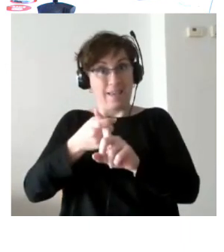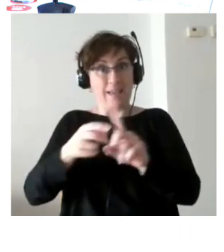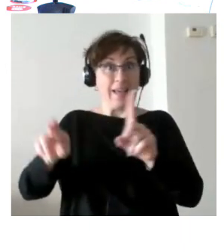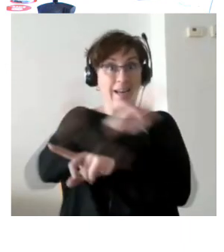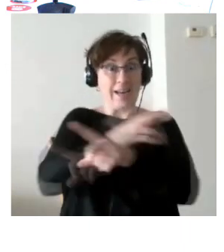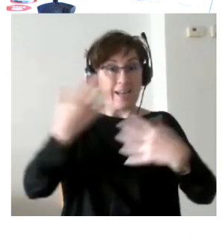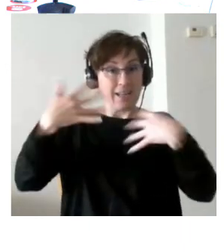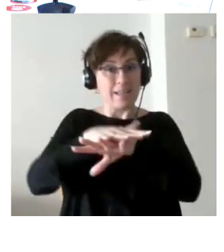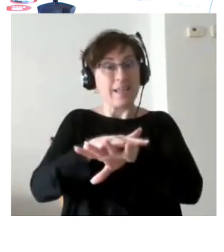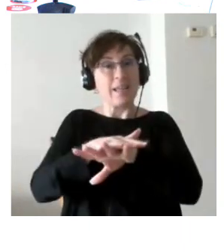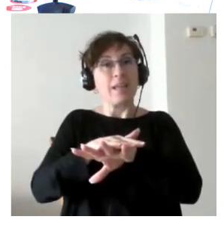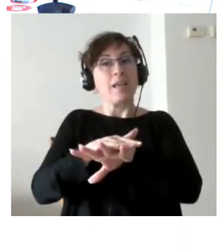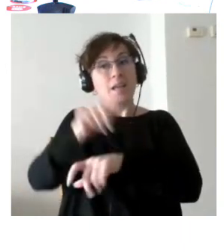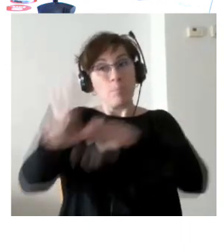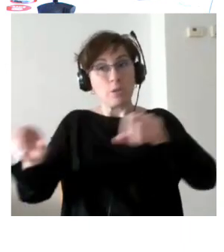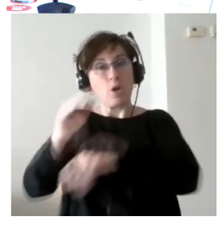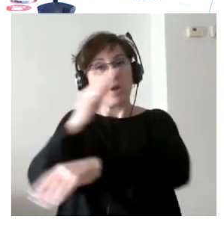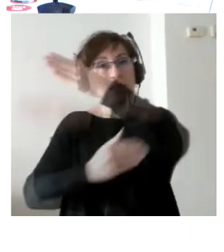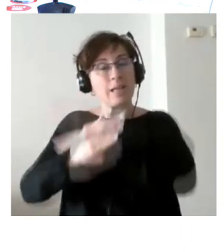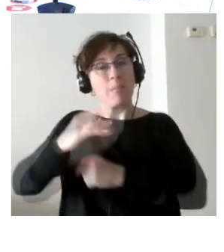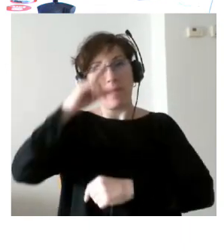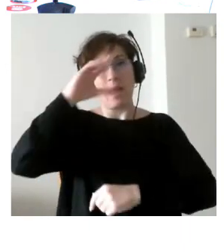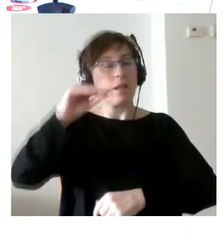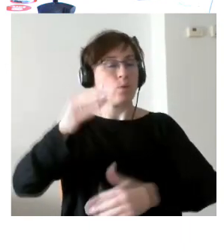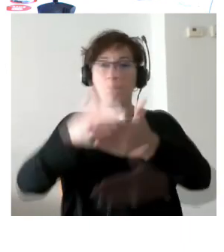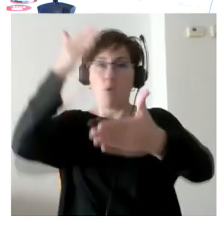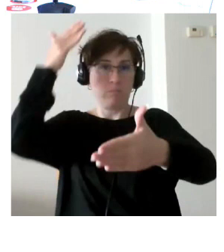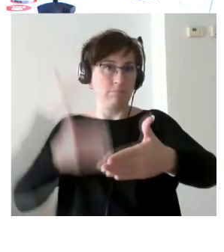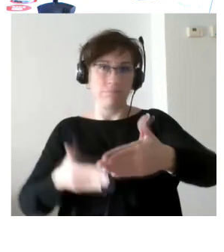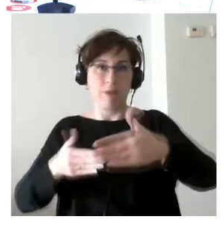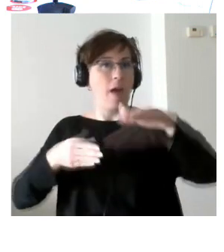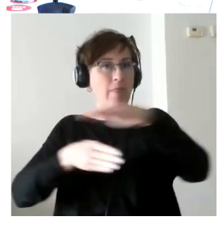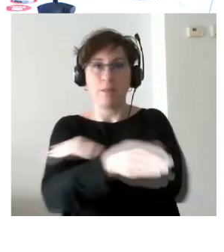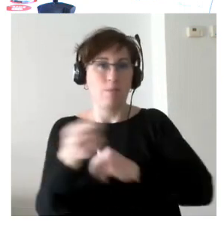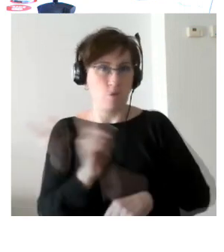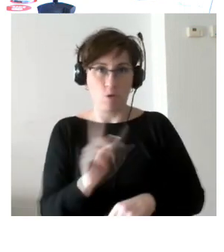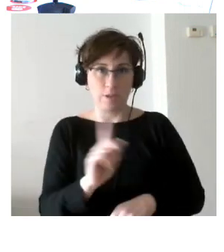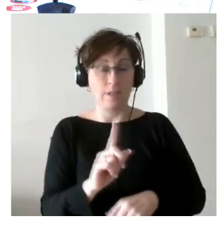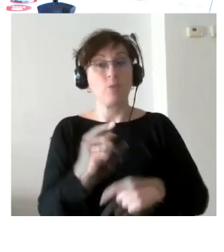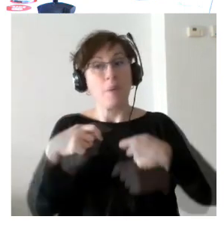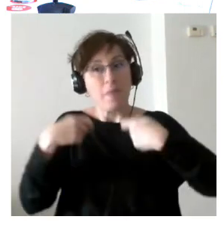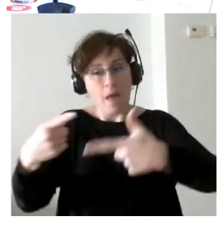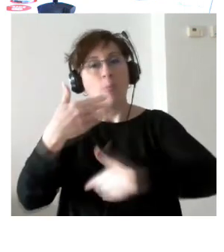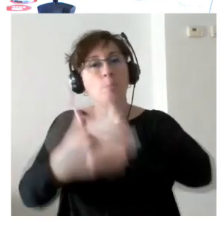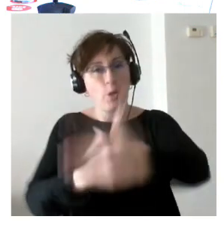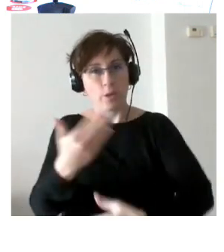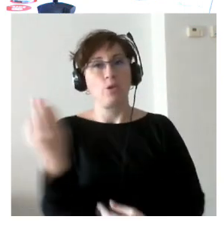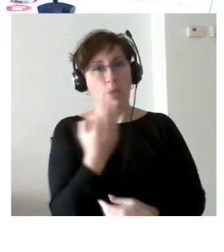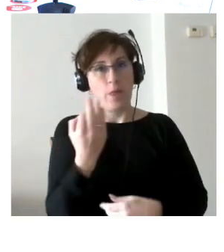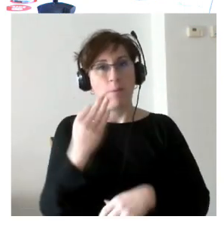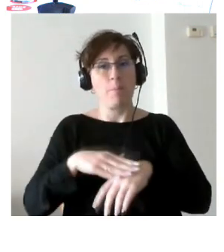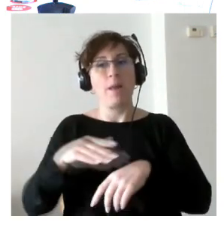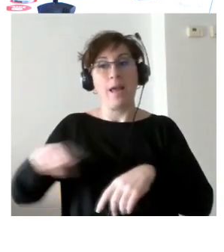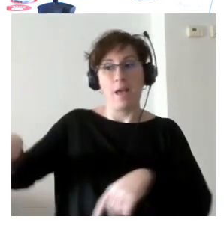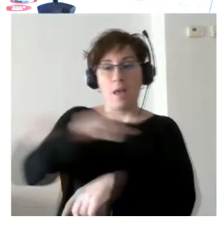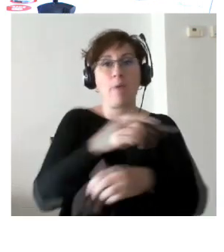son accesibles para las personas con discapacidad intelectual y desde ahí sí que había que facilitar procesos para que se puedan beneficiar como